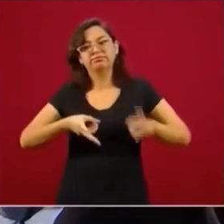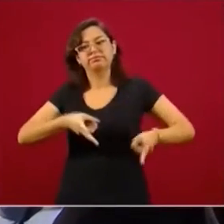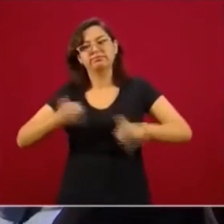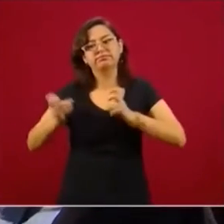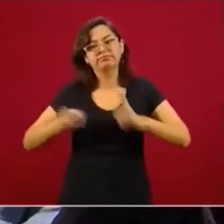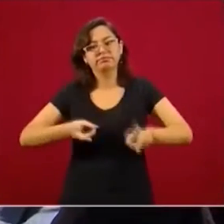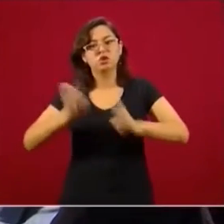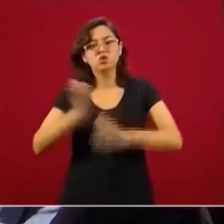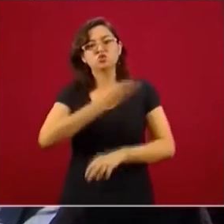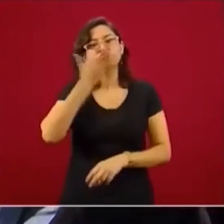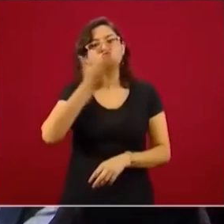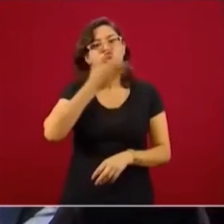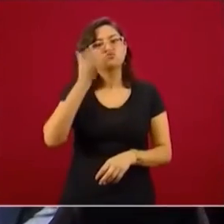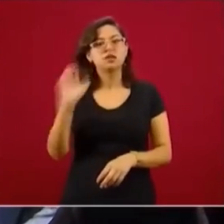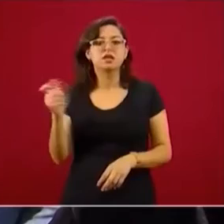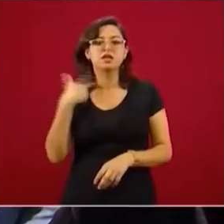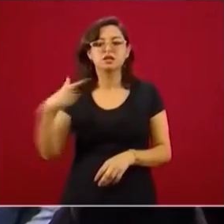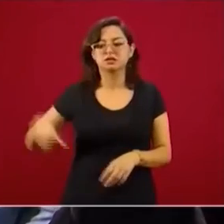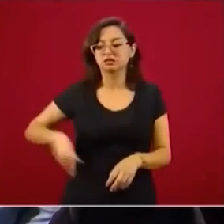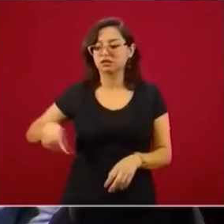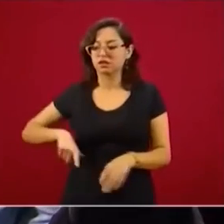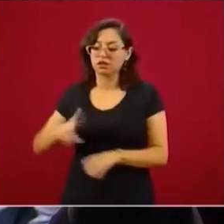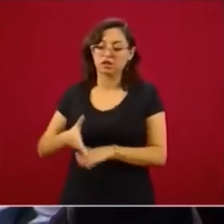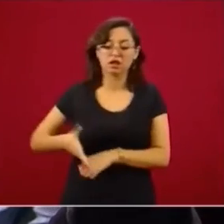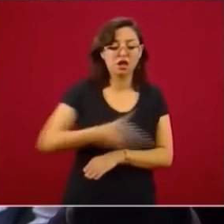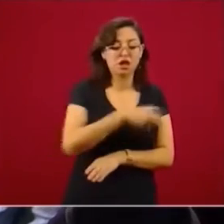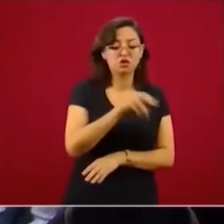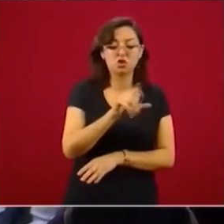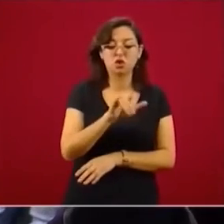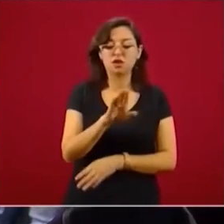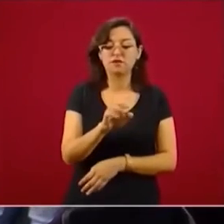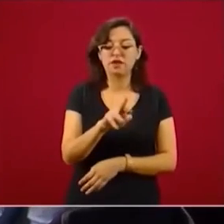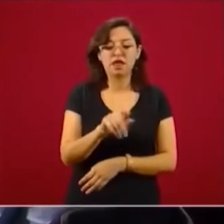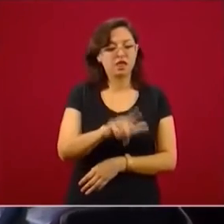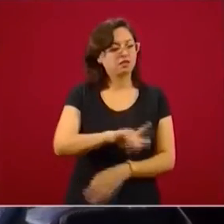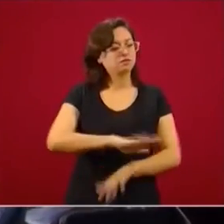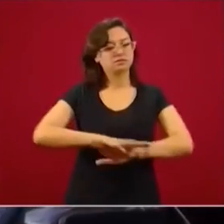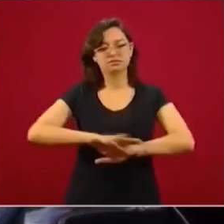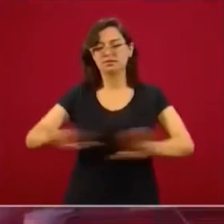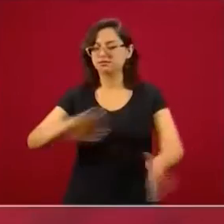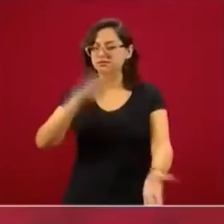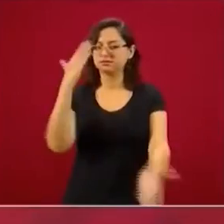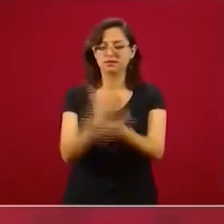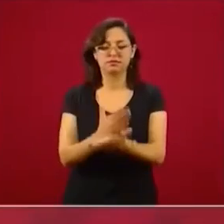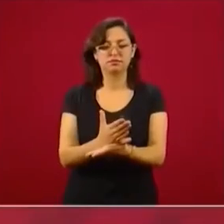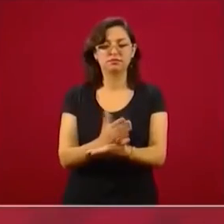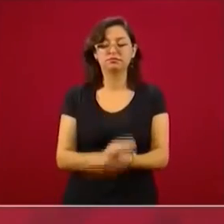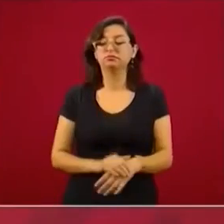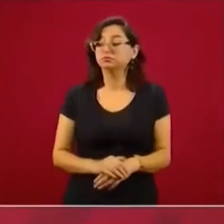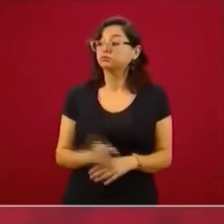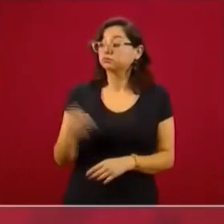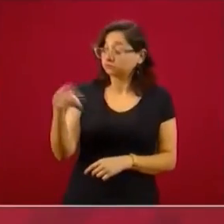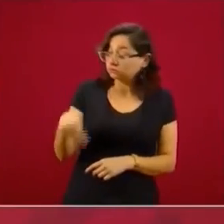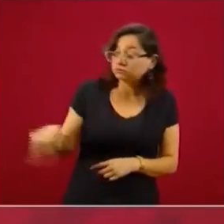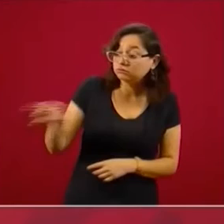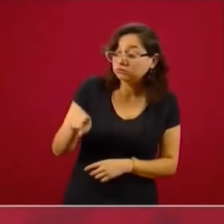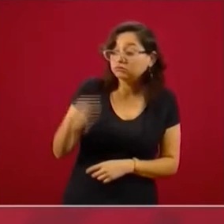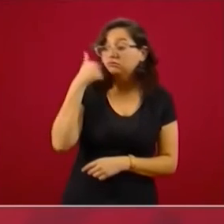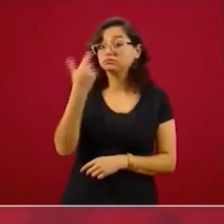Entonces, están en todos sus derechos de acudir